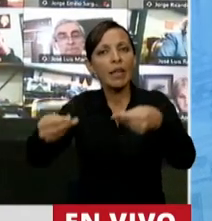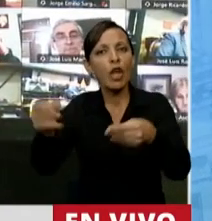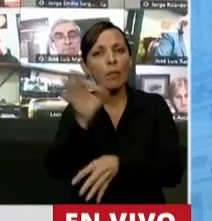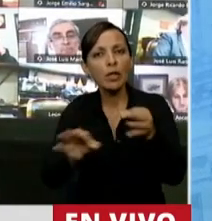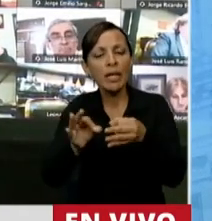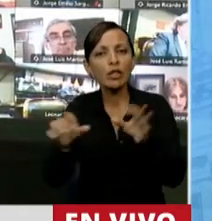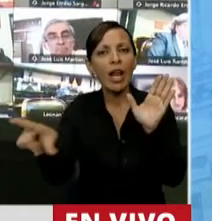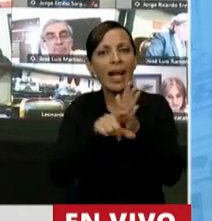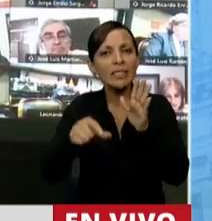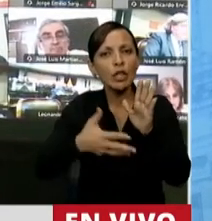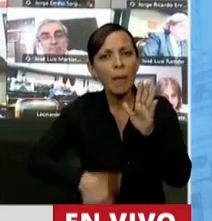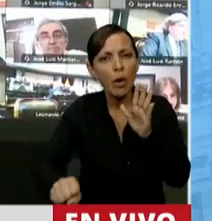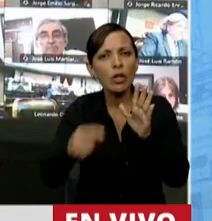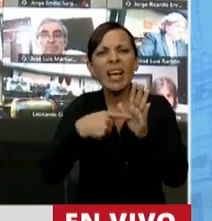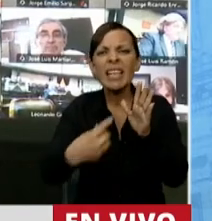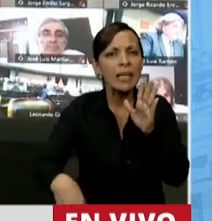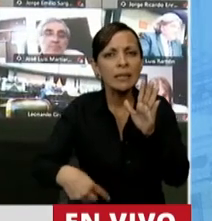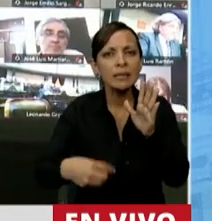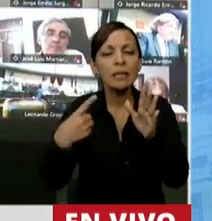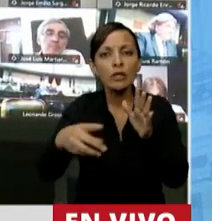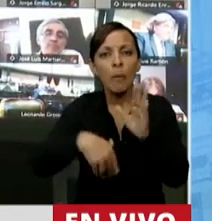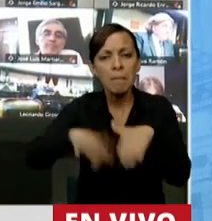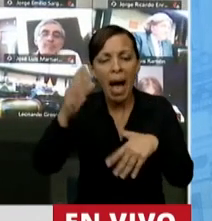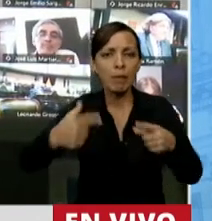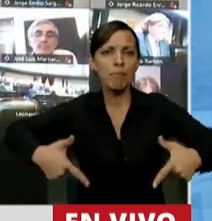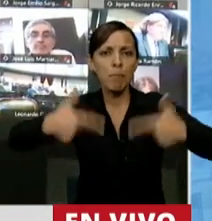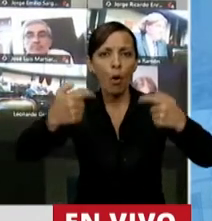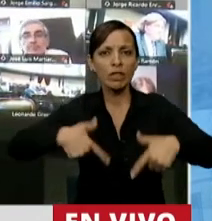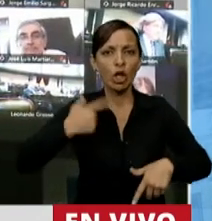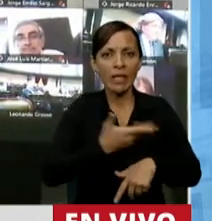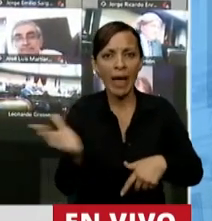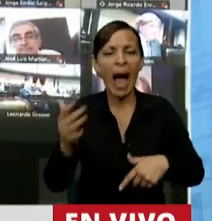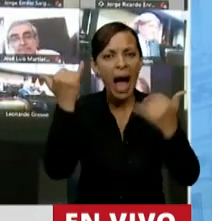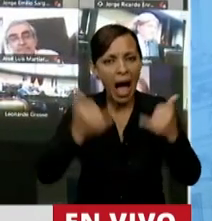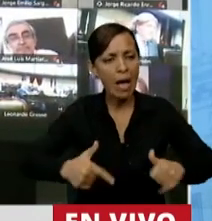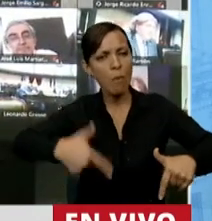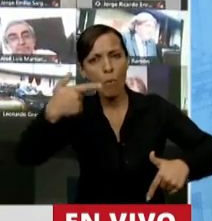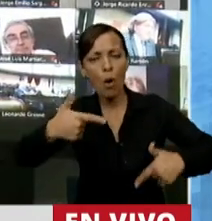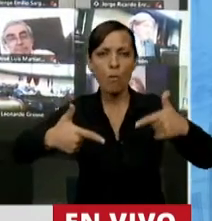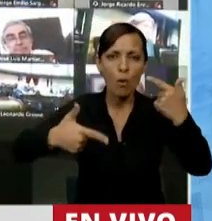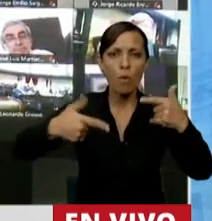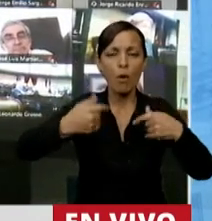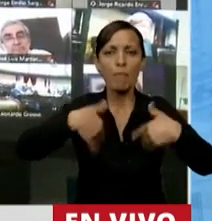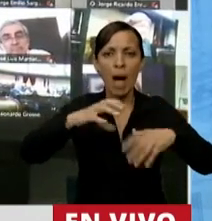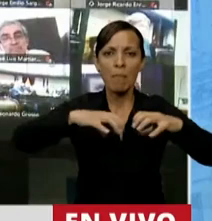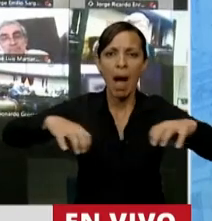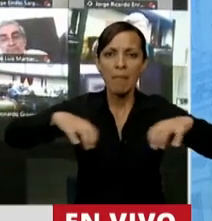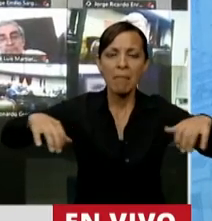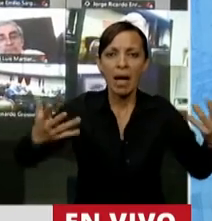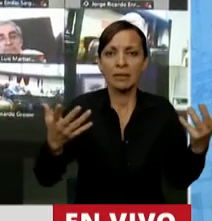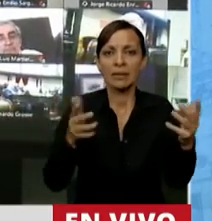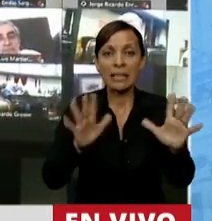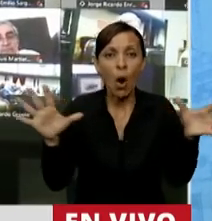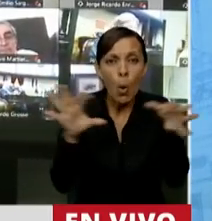legalización del aborto, que lo que va a hacer es crispar más a la sociedad, enfrentar más a los argentinos, alejándonos de la